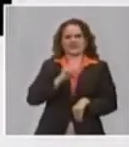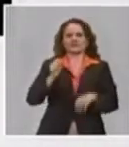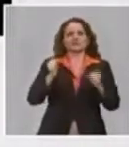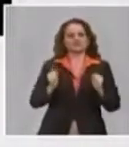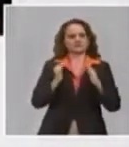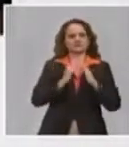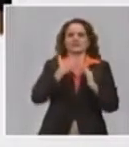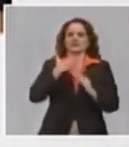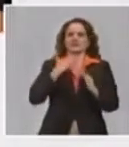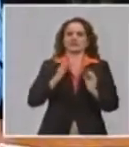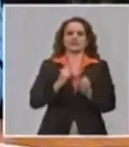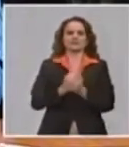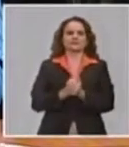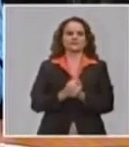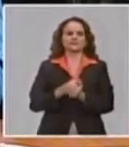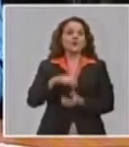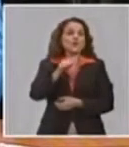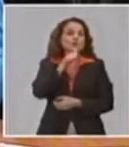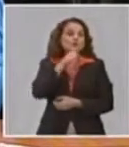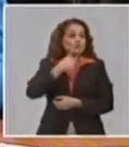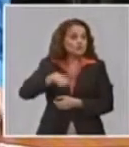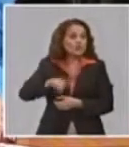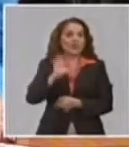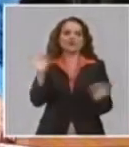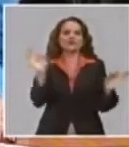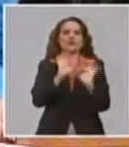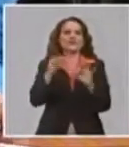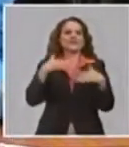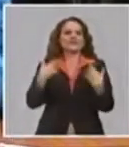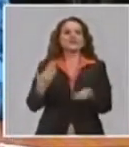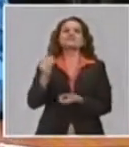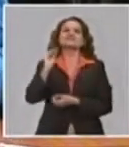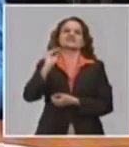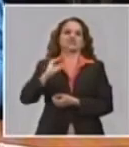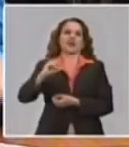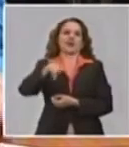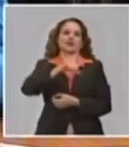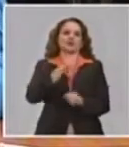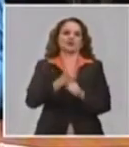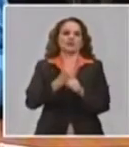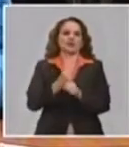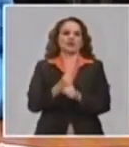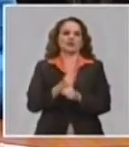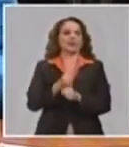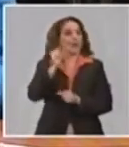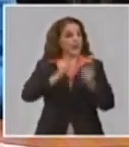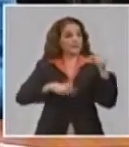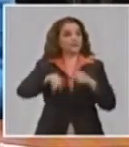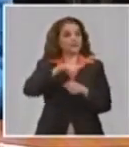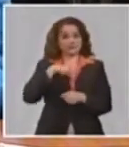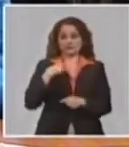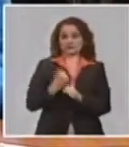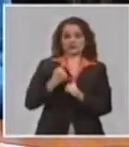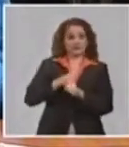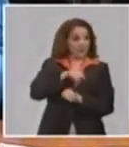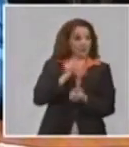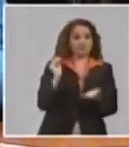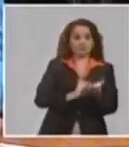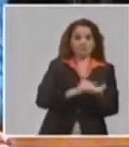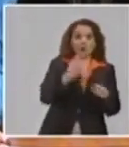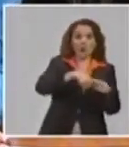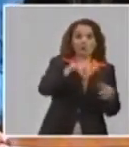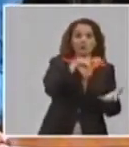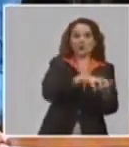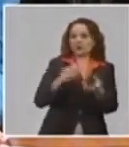el salario del trabajador y trabajadores que han escrito y han dicho estoy trabajando estoy reubicado y no me han pagado. Entonces